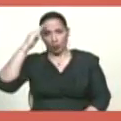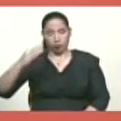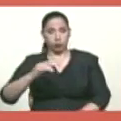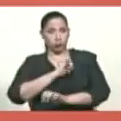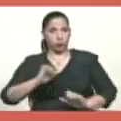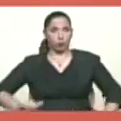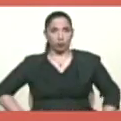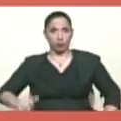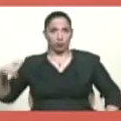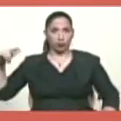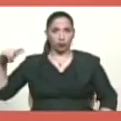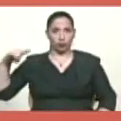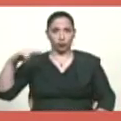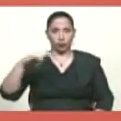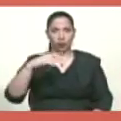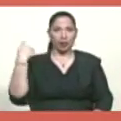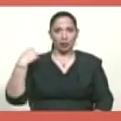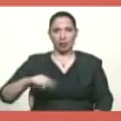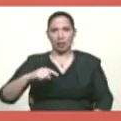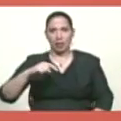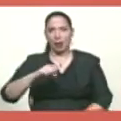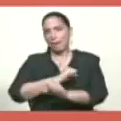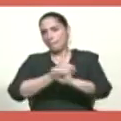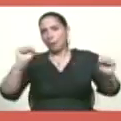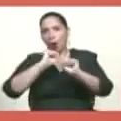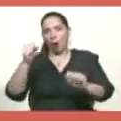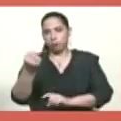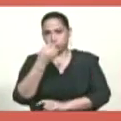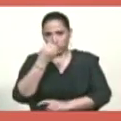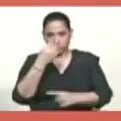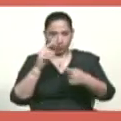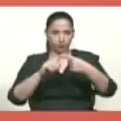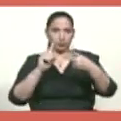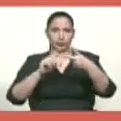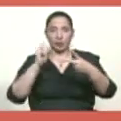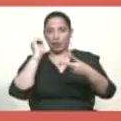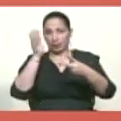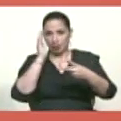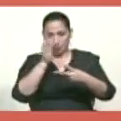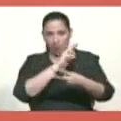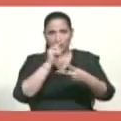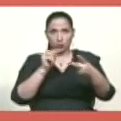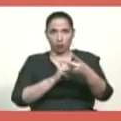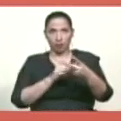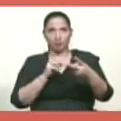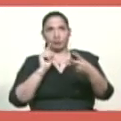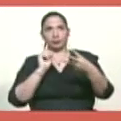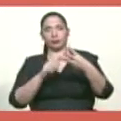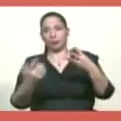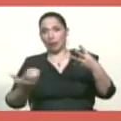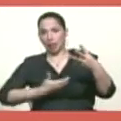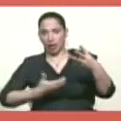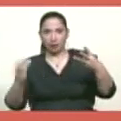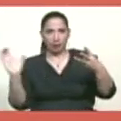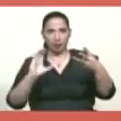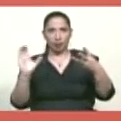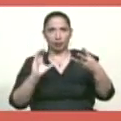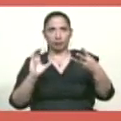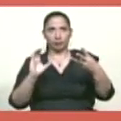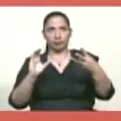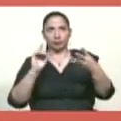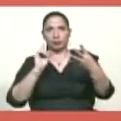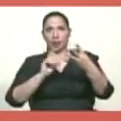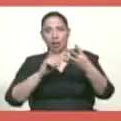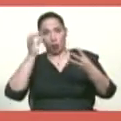fuerza aérea que tenían que bombardear el Palacio de Miraflores, la Asamblea Nacional, la Alcaldía de Caracas, el